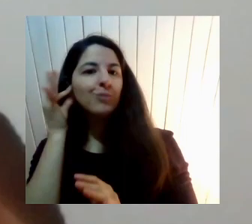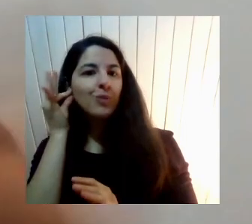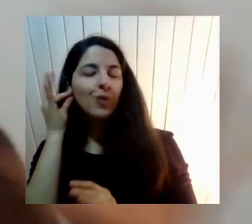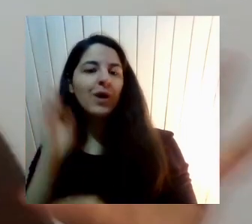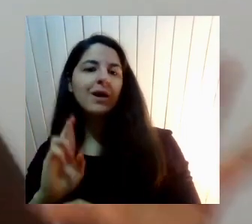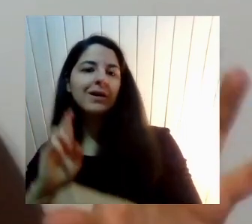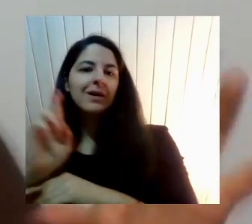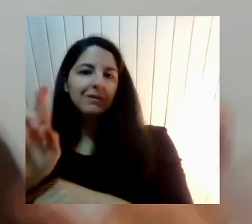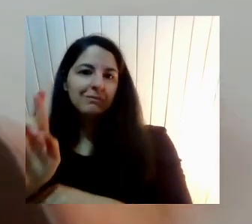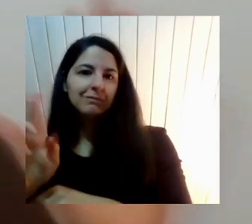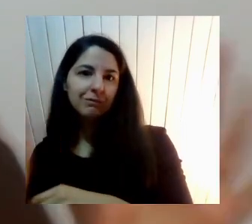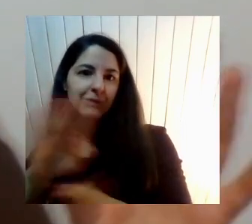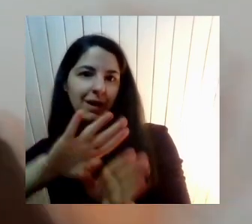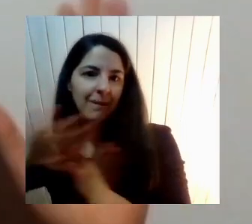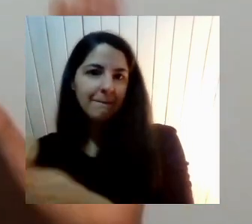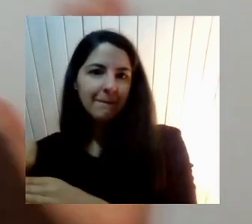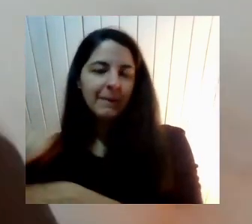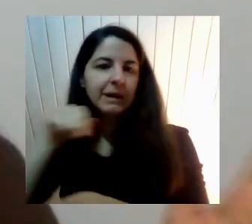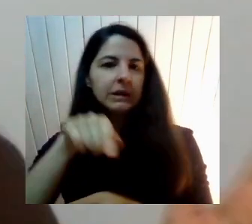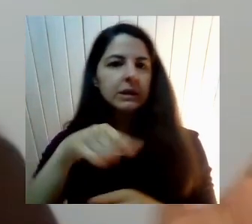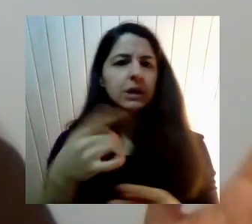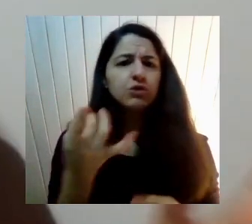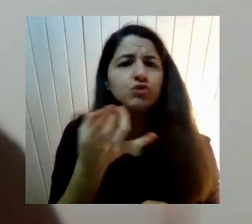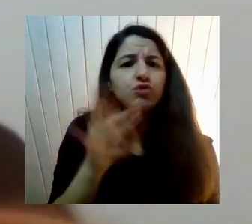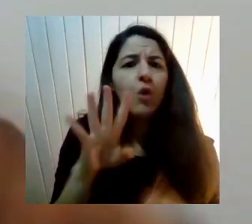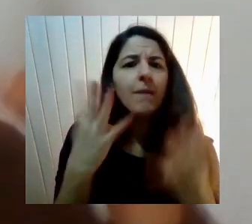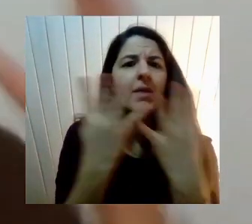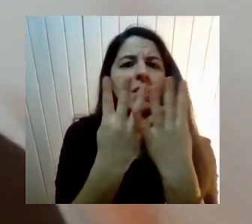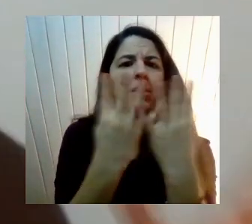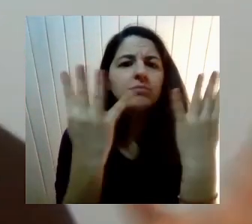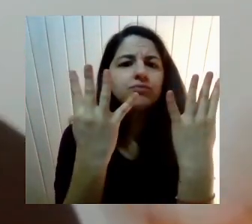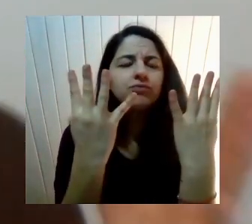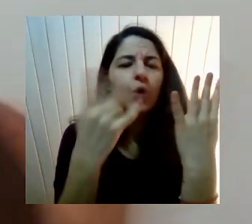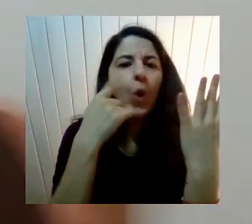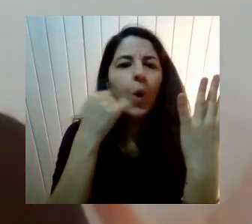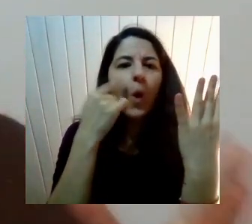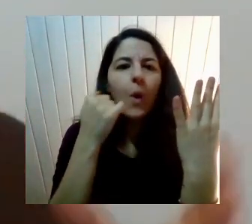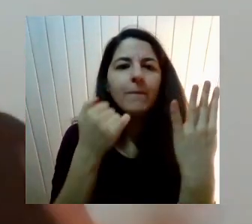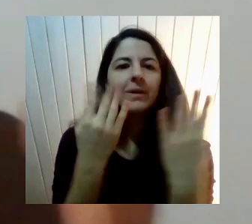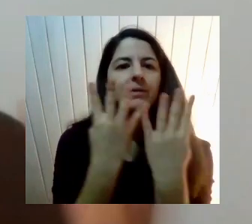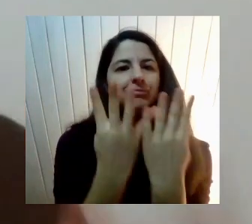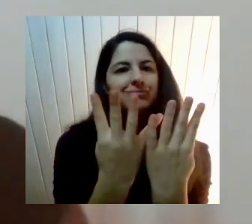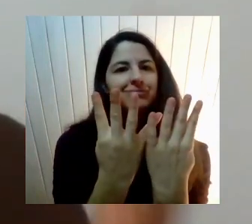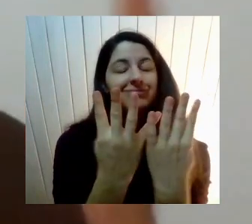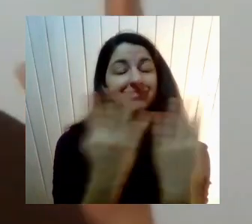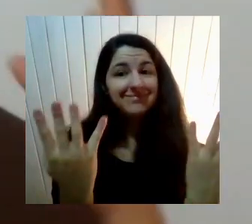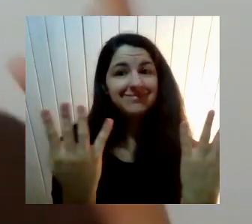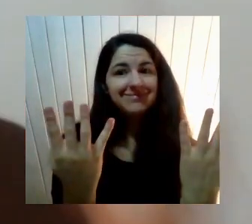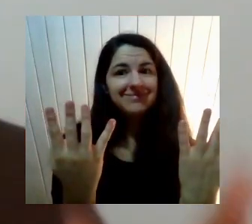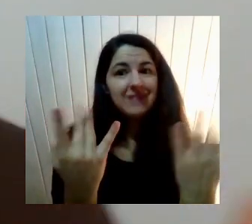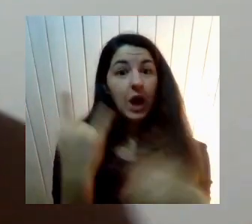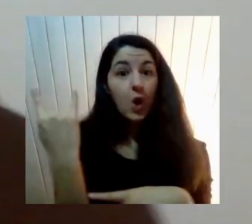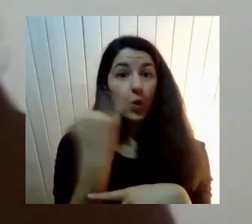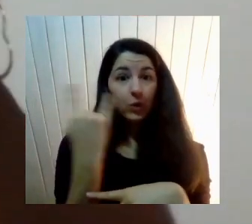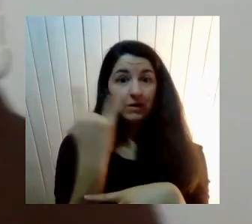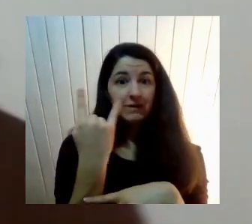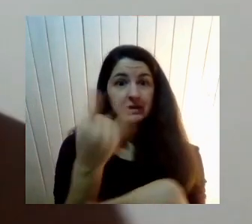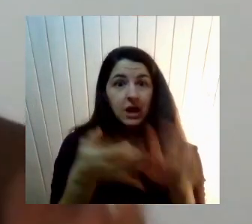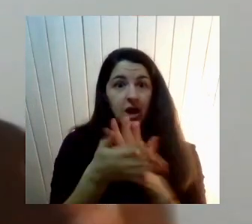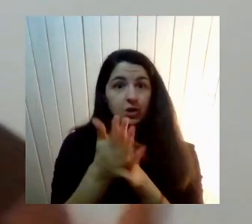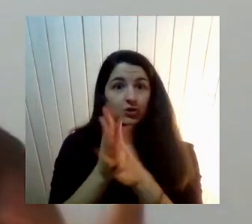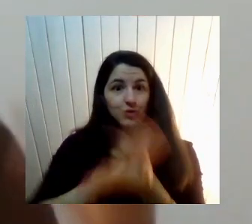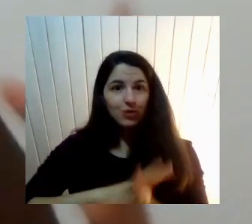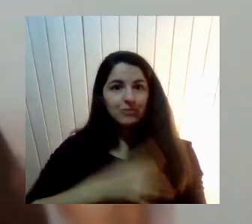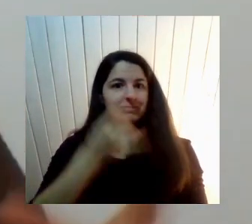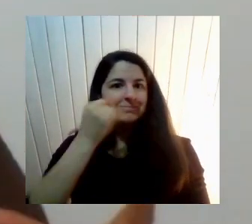Y se toman la foto Y eran solo varones O sea La institución representada Y dirigida Solo por hombres Y ahí nos